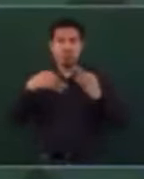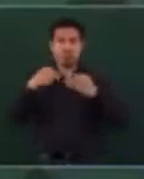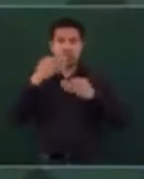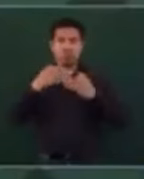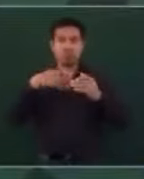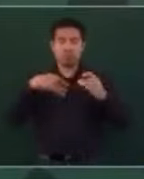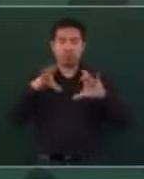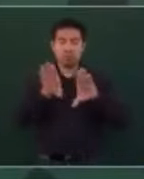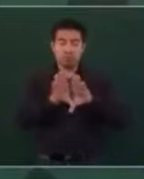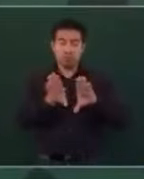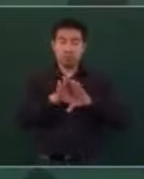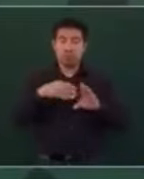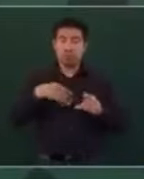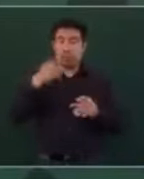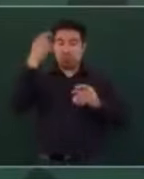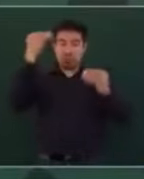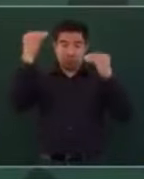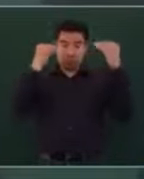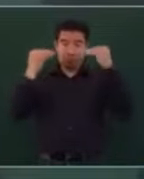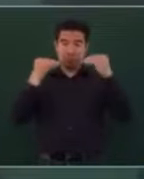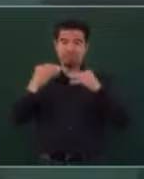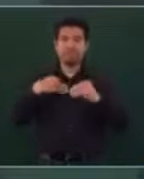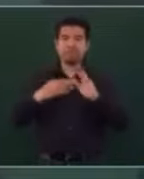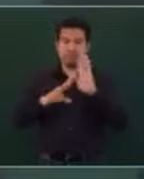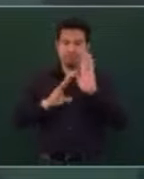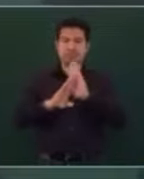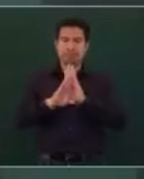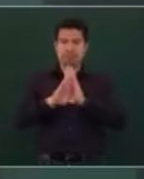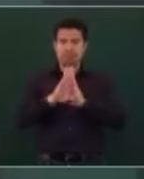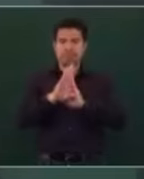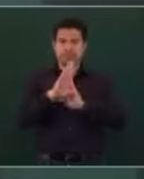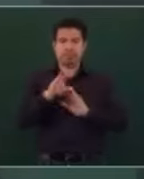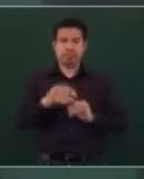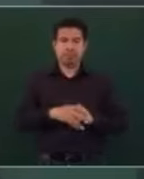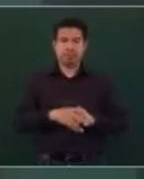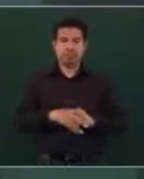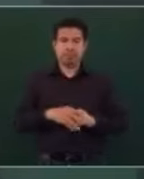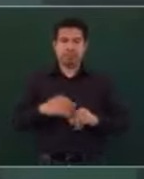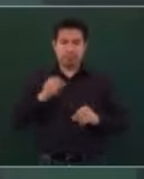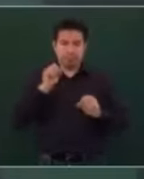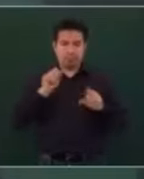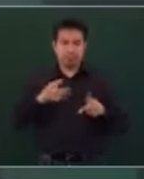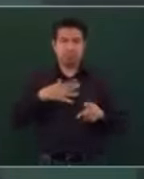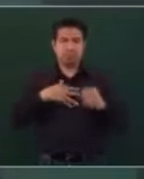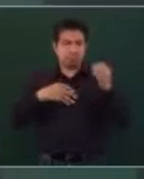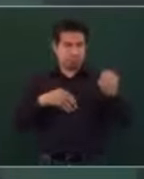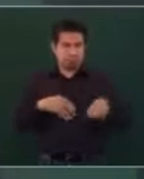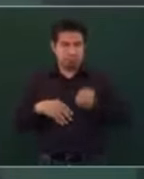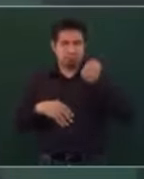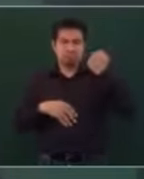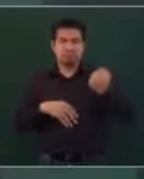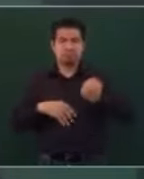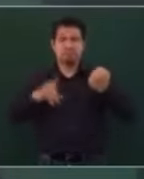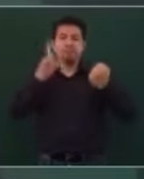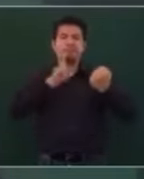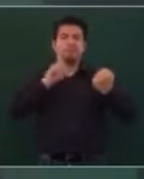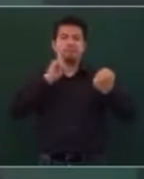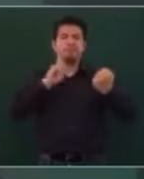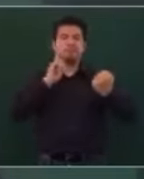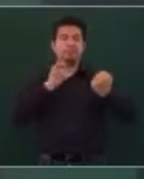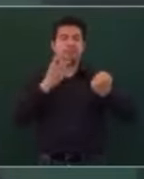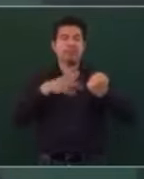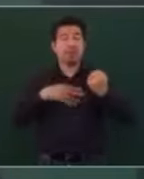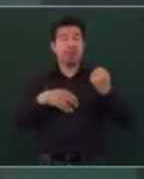eso ha venido ayudando a avanzar. Porque también en esta lucha del feminismo hay mucha simulación.